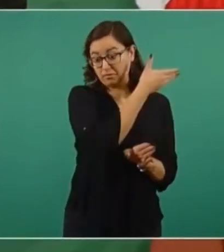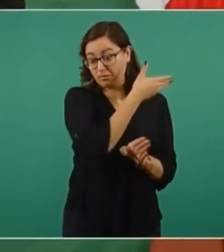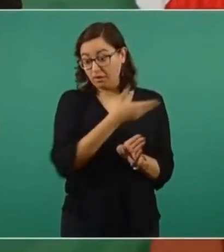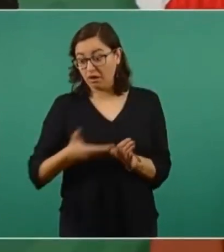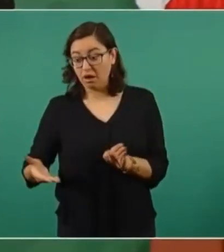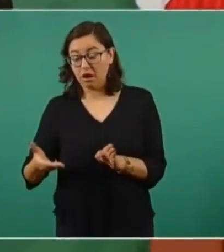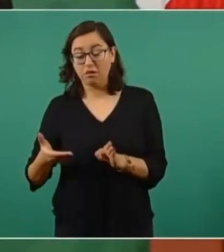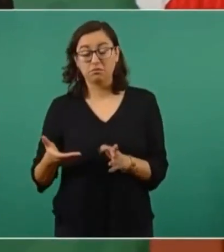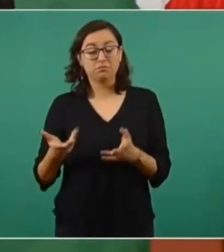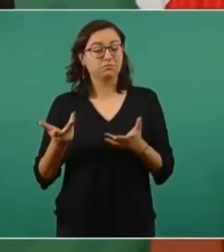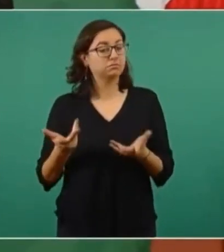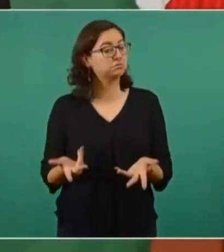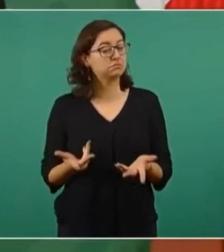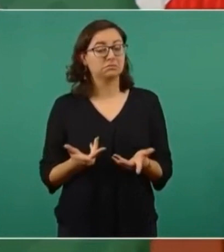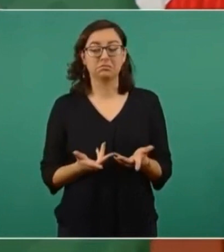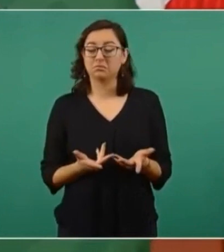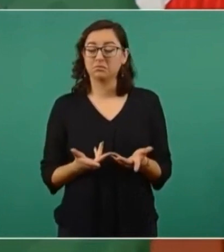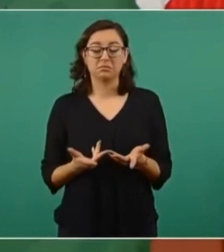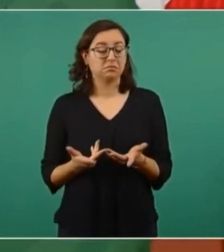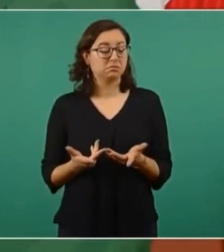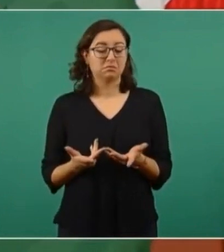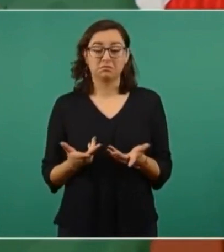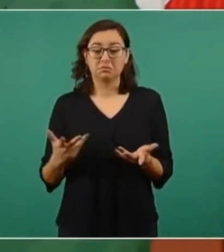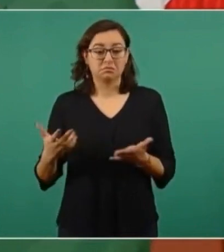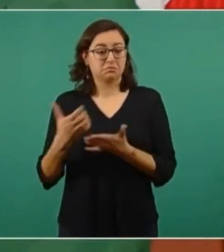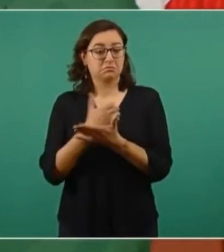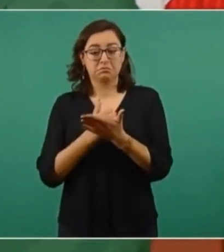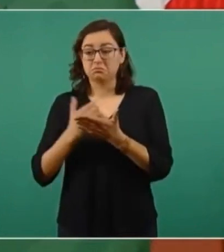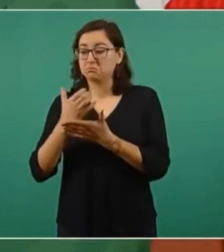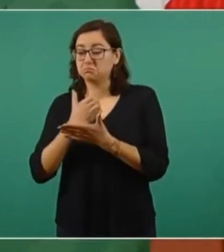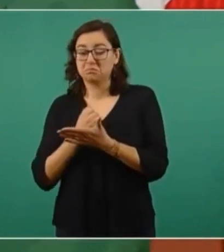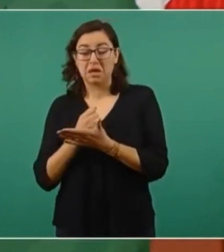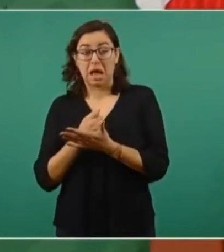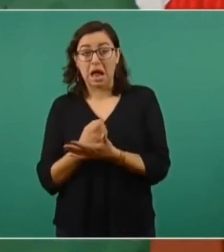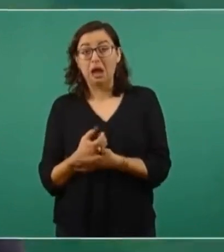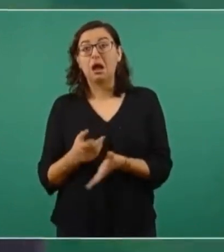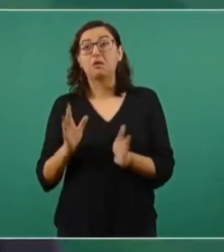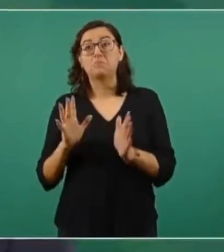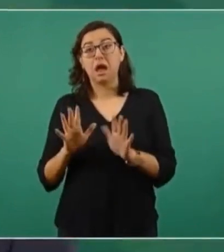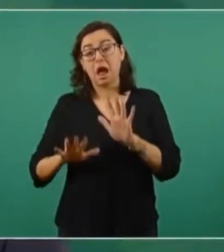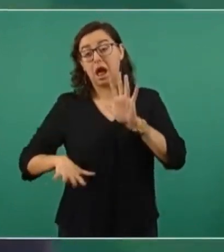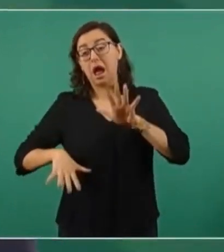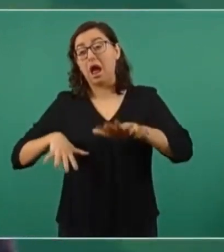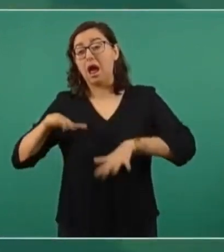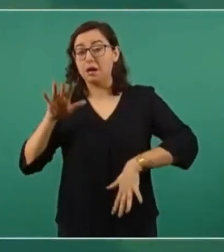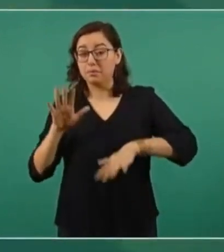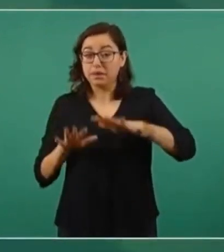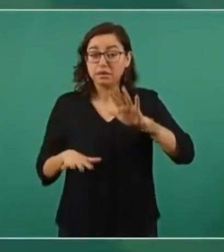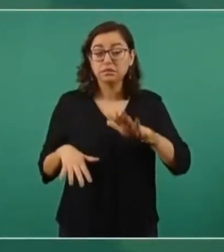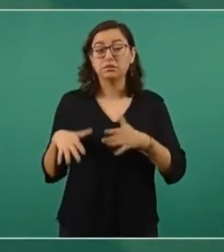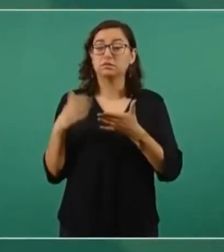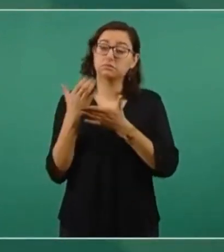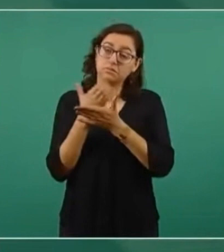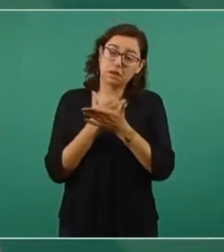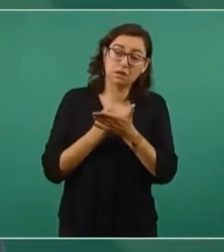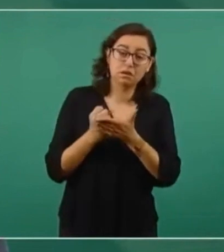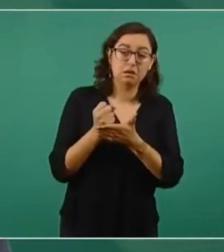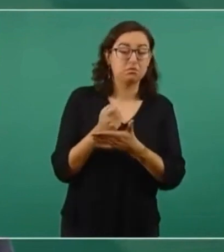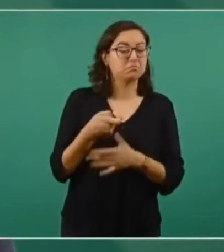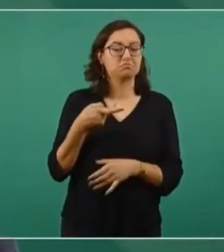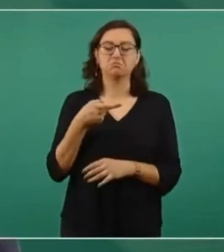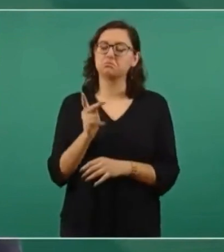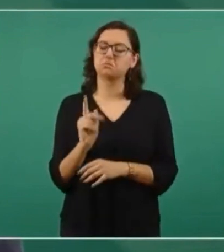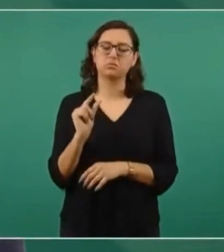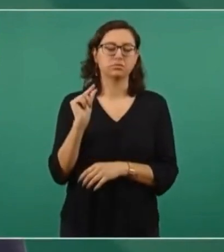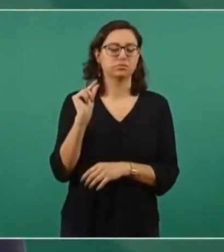algunos años en las que fueron marginales, prácticamente no se han recibido utilidades,